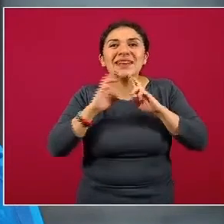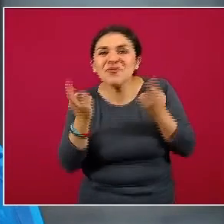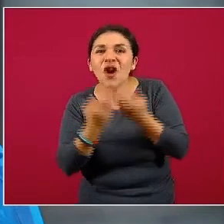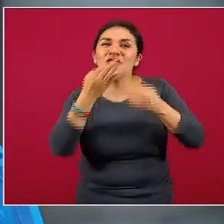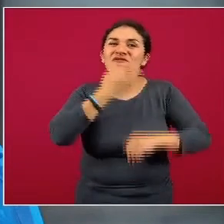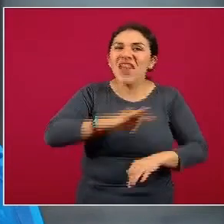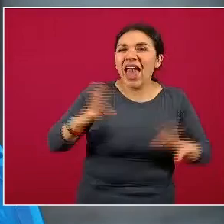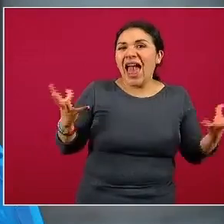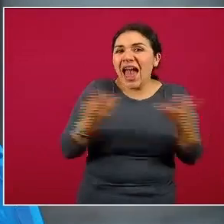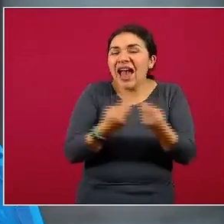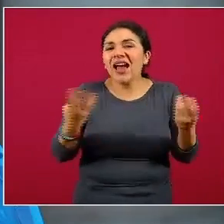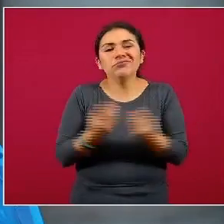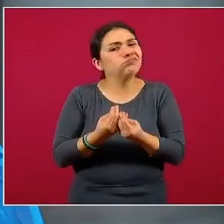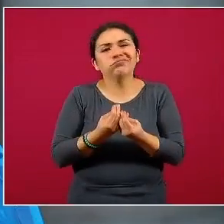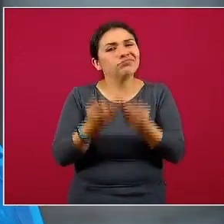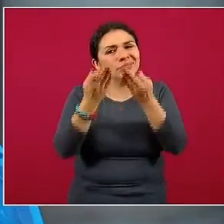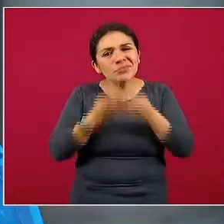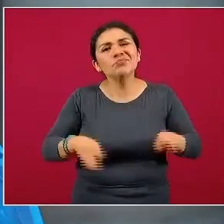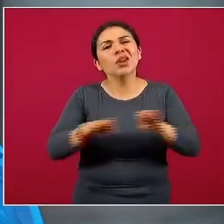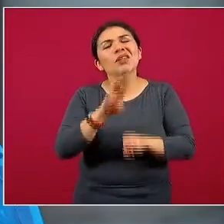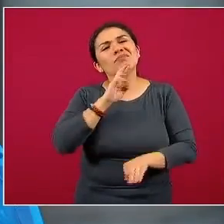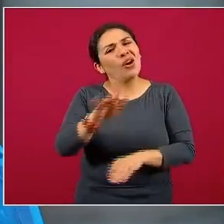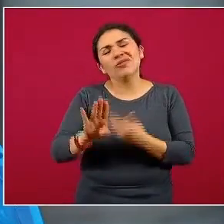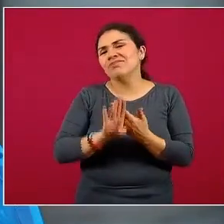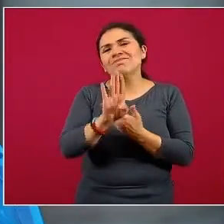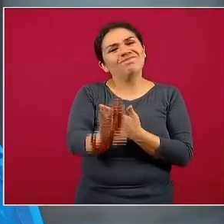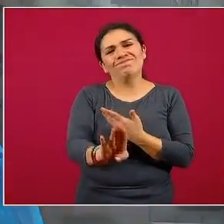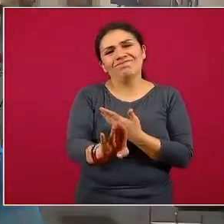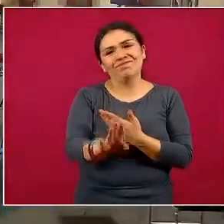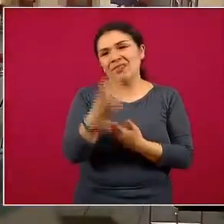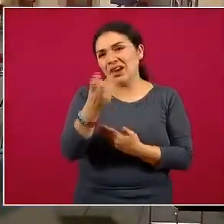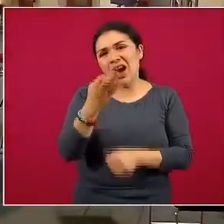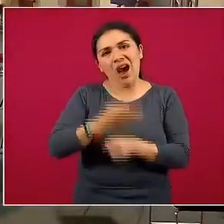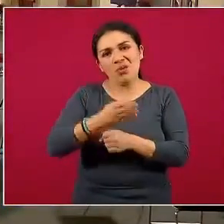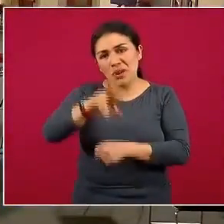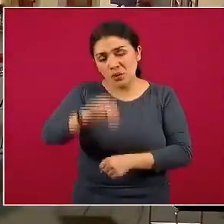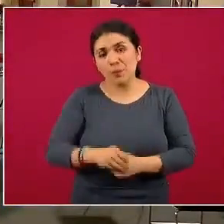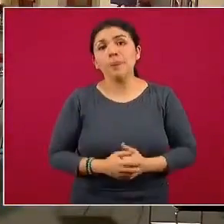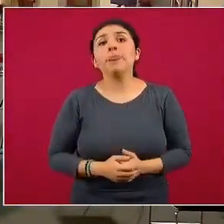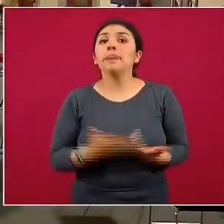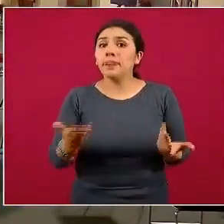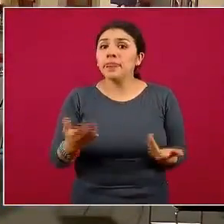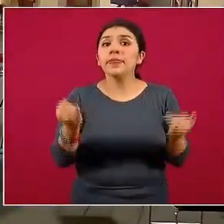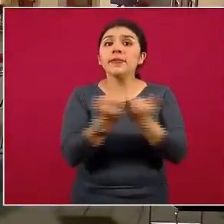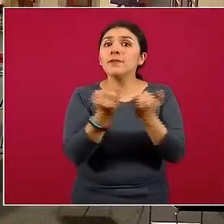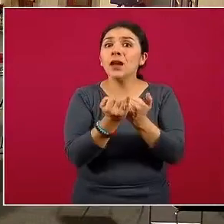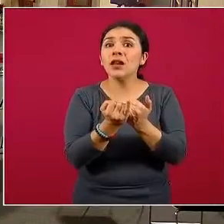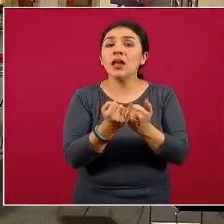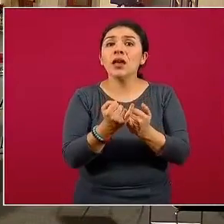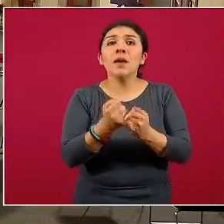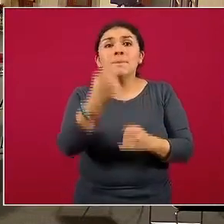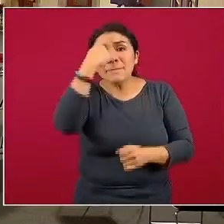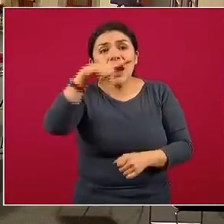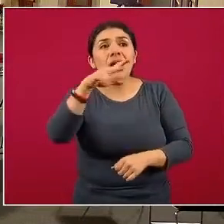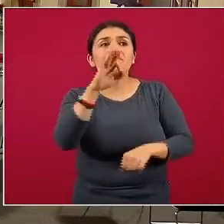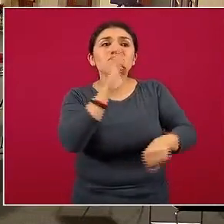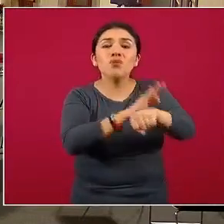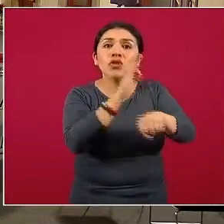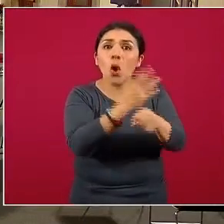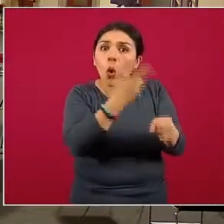fiestas y la importancia de abstenerse de ello. Y decimos en suma, evitar el colapso de nuestro sistema